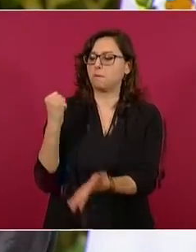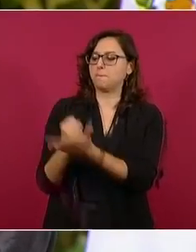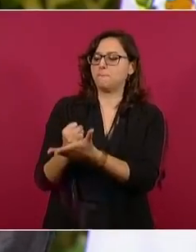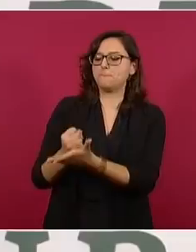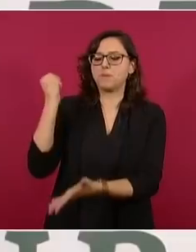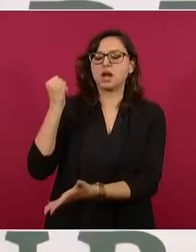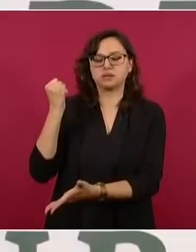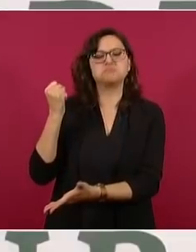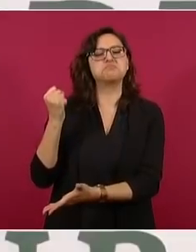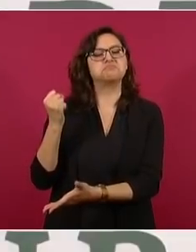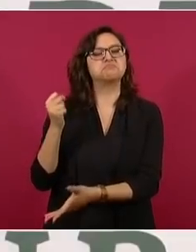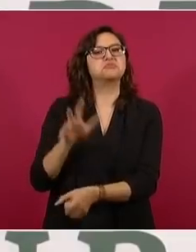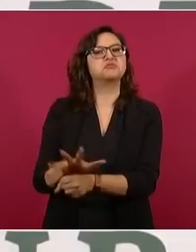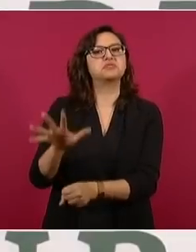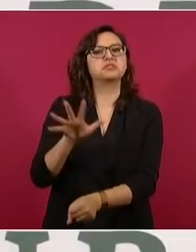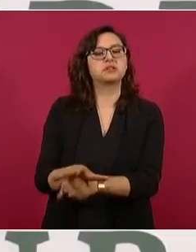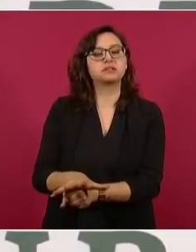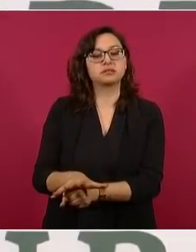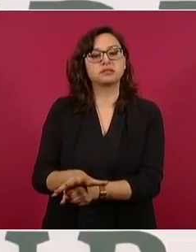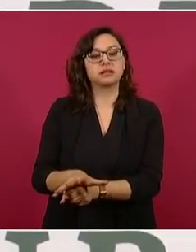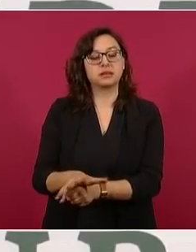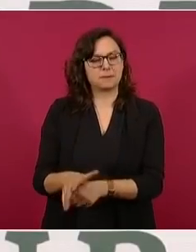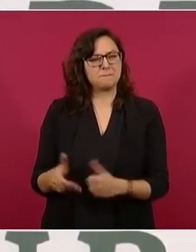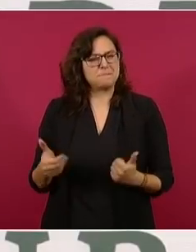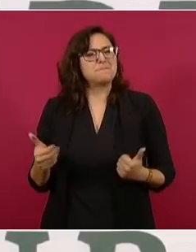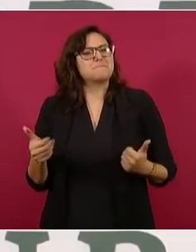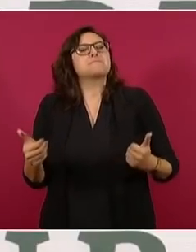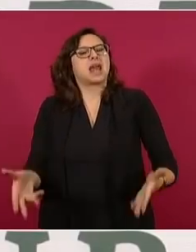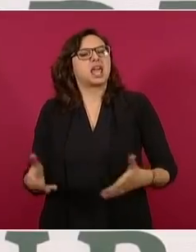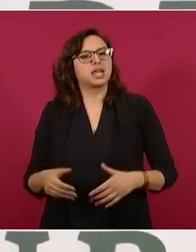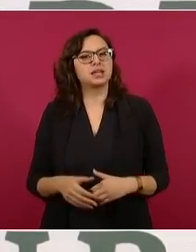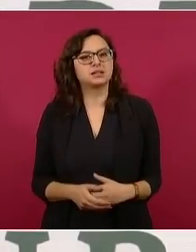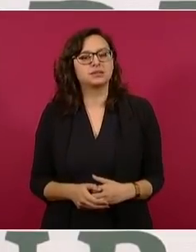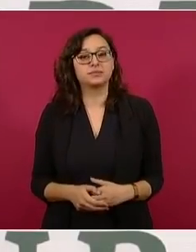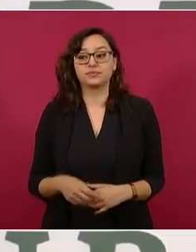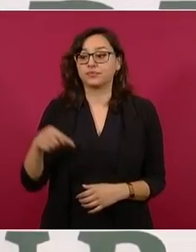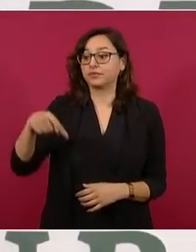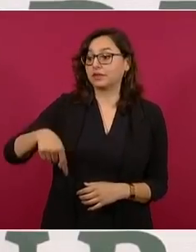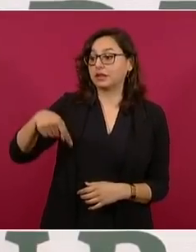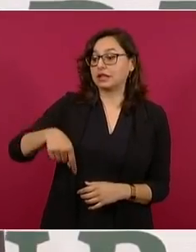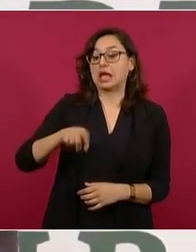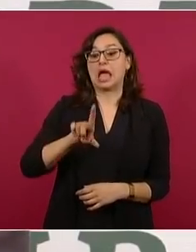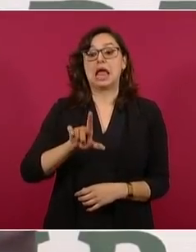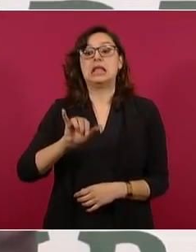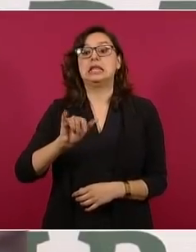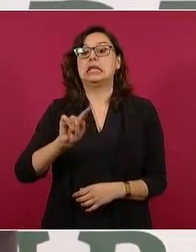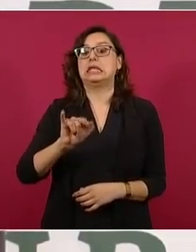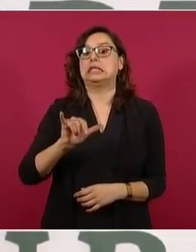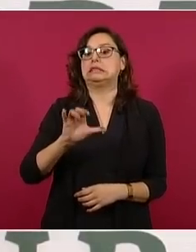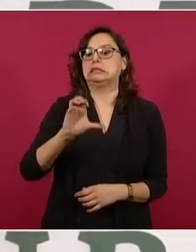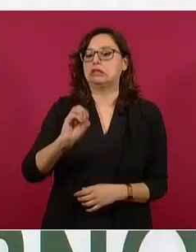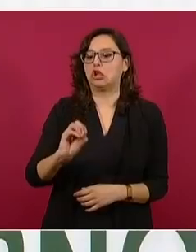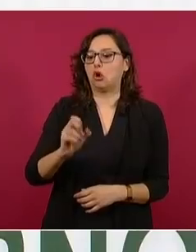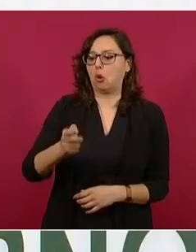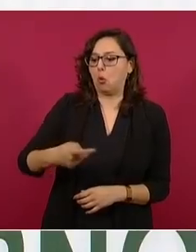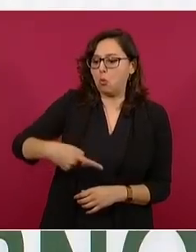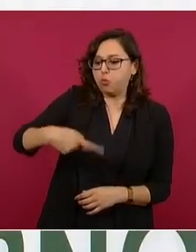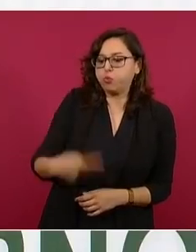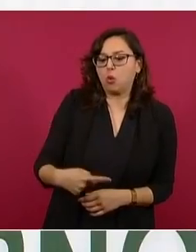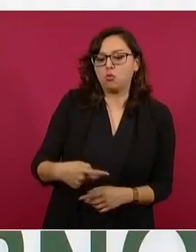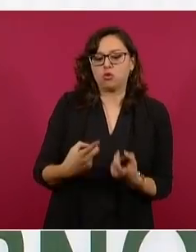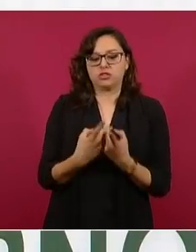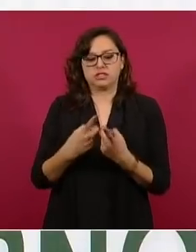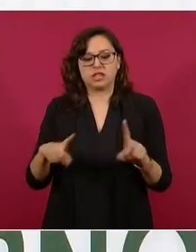mineral estratégico en el desarrollo industrial y tecnológico futuro,